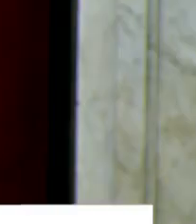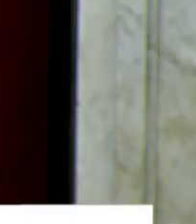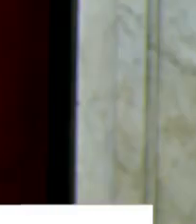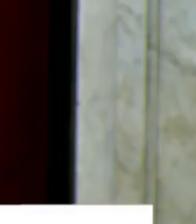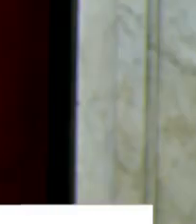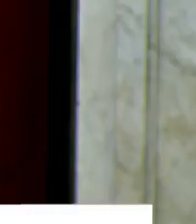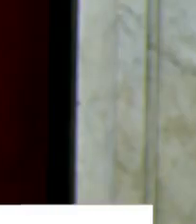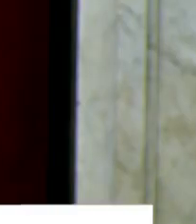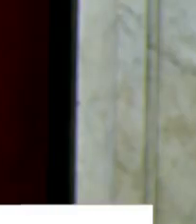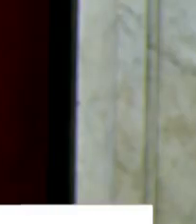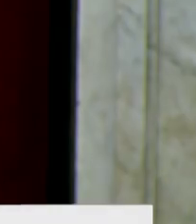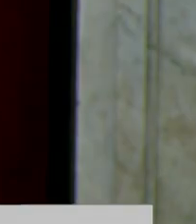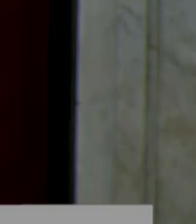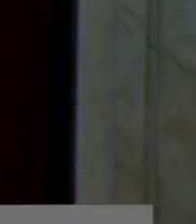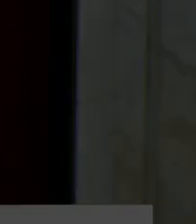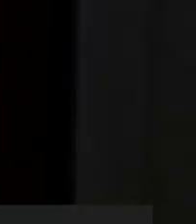Gracias, diputado Carlos Heller. diputado.